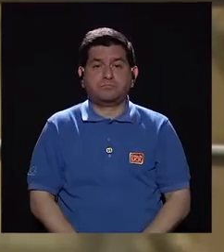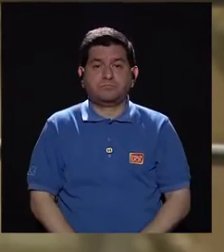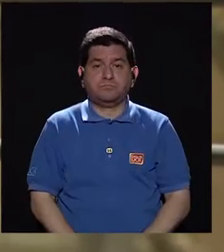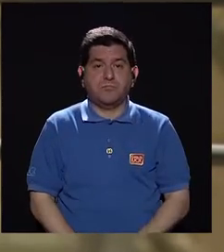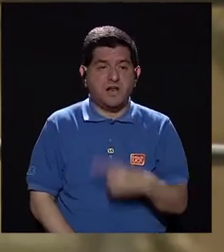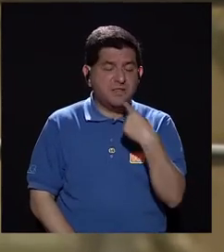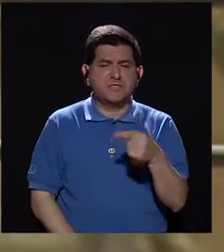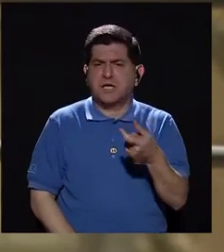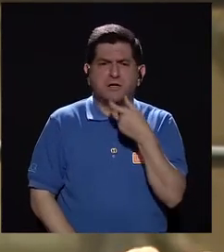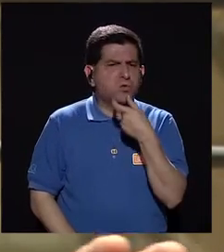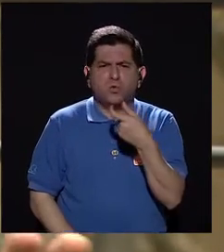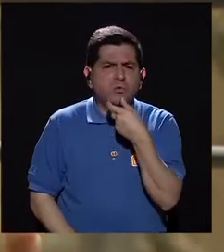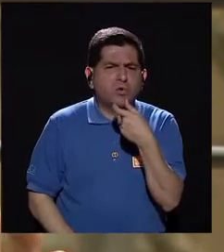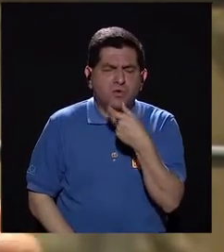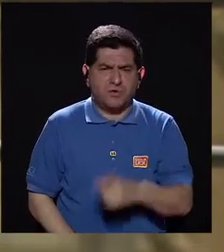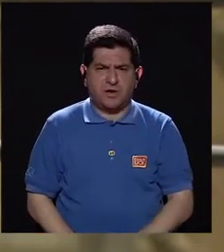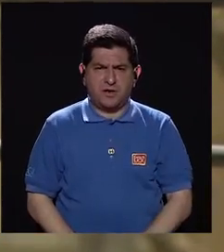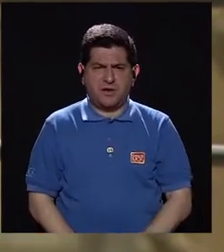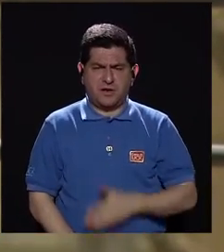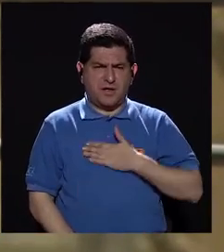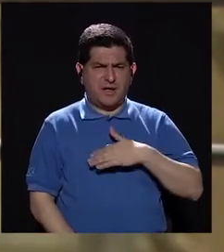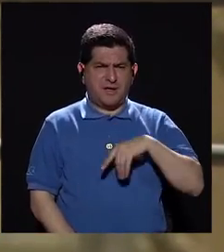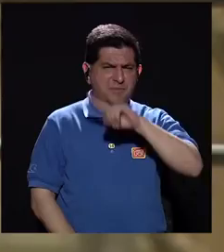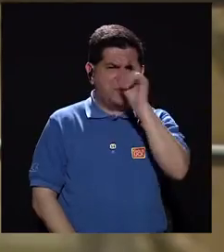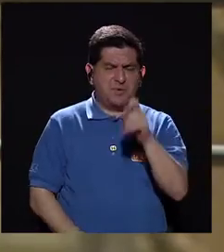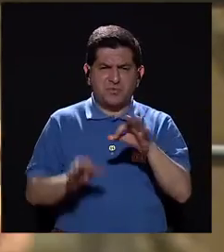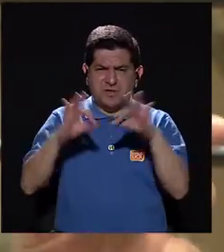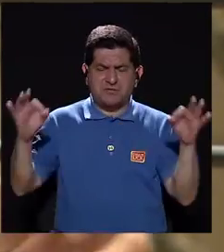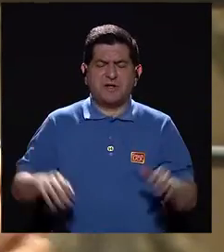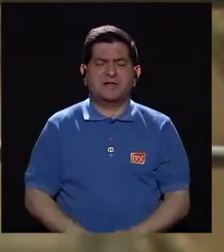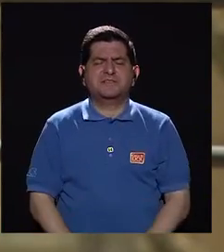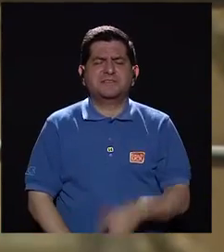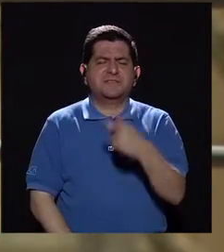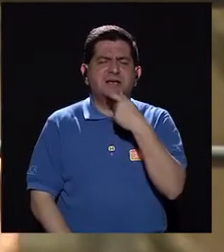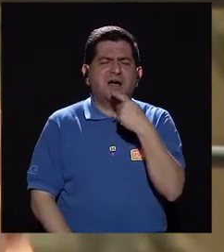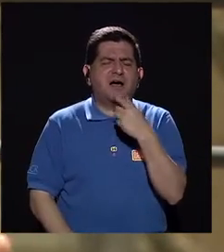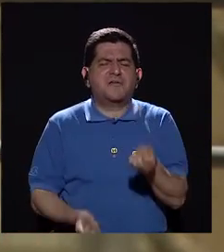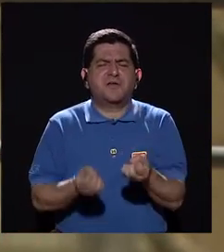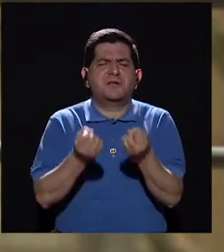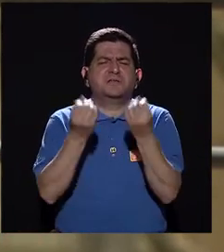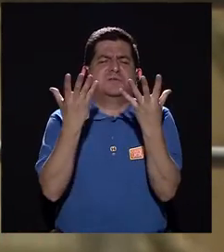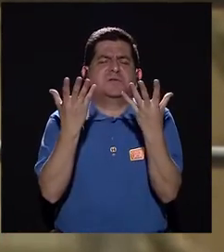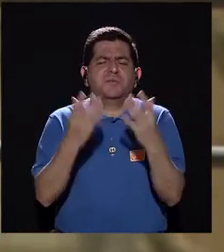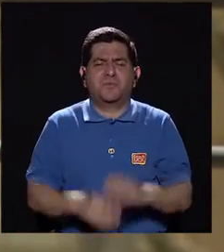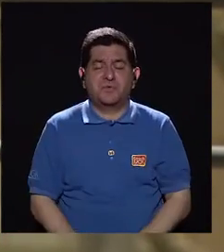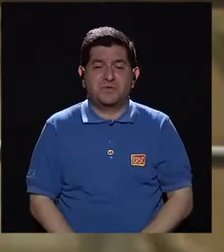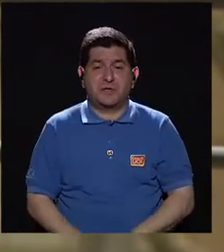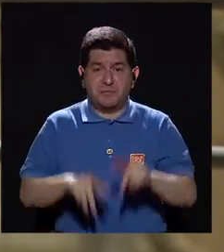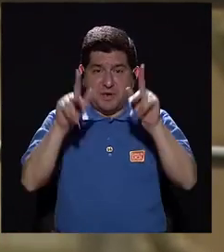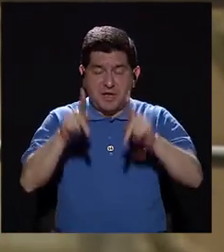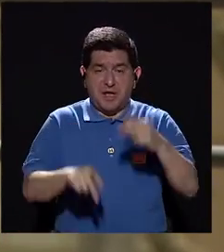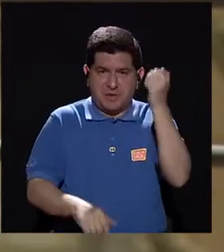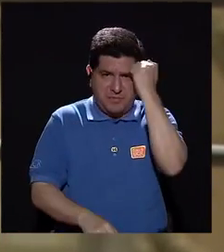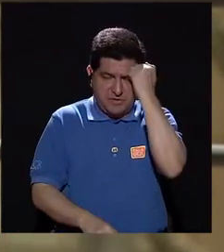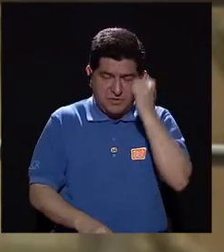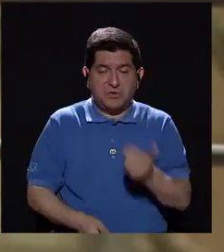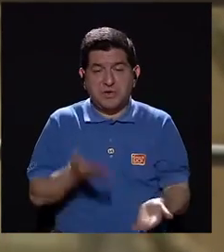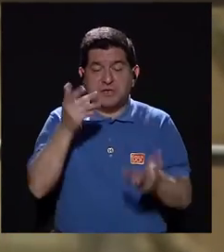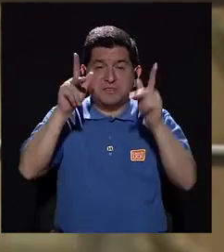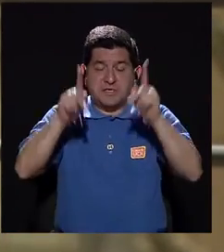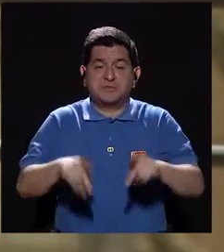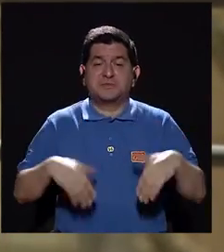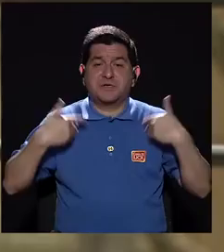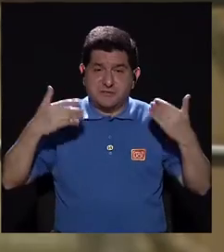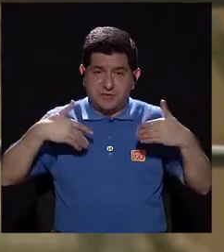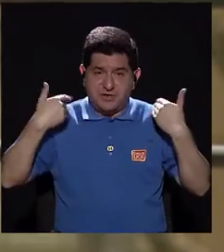ría. Había una frase que normalmente me preguntan a mí, la risa abunda en la boca de nosotros, nos preguntaban. Normalmente esa frase la dijo una persona muy feliz